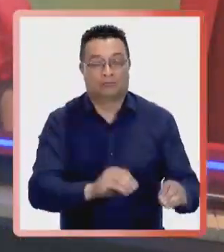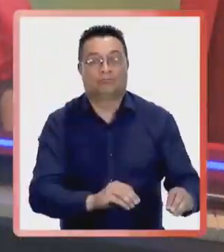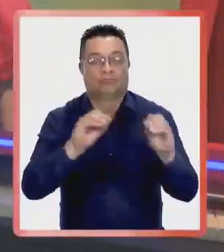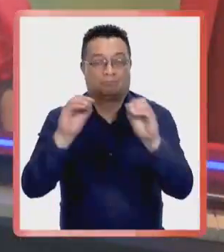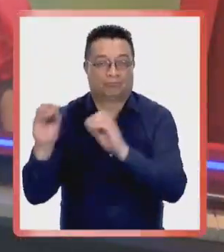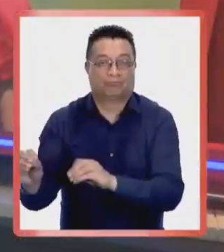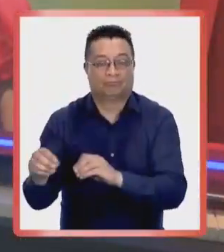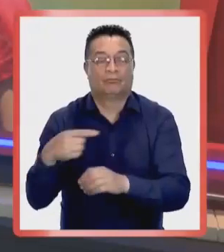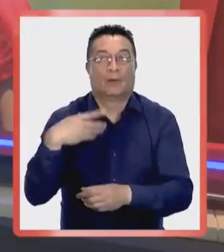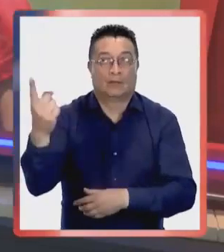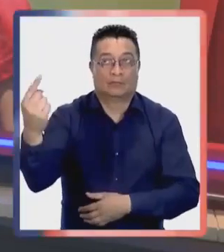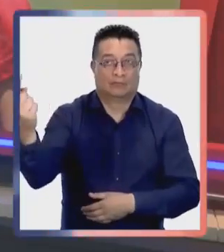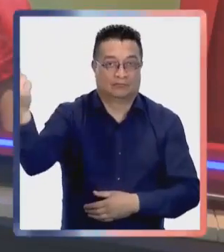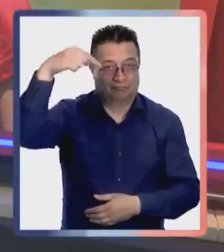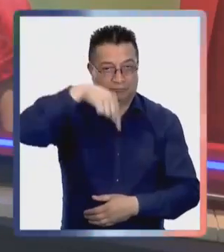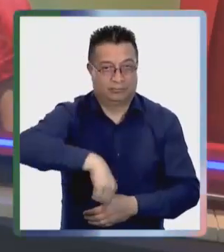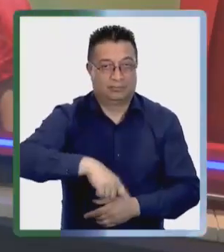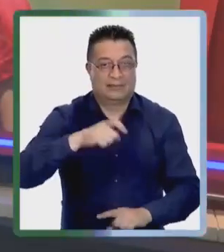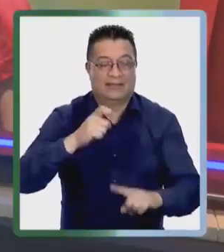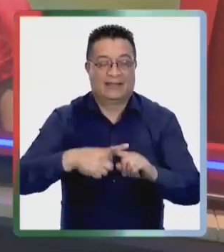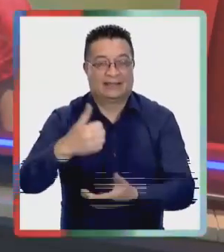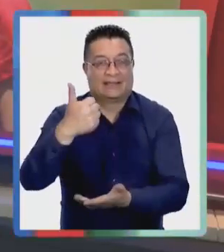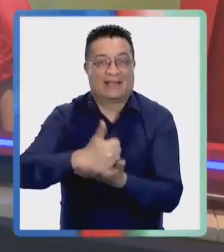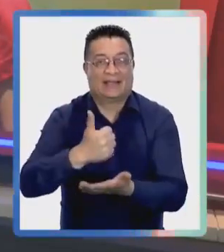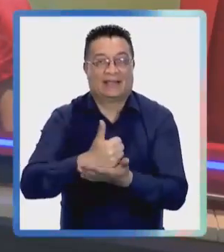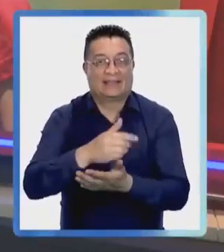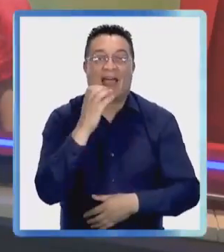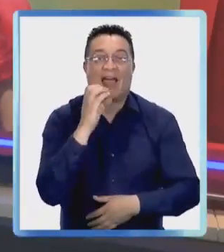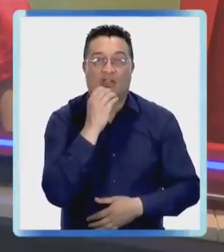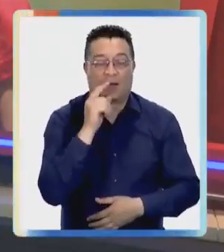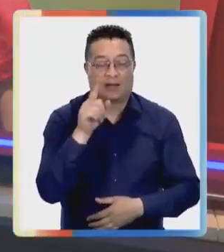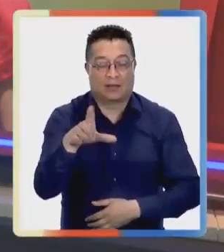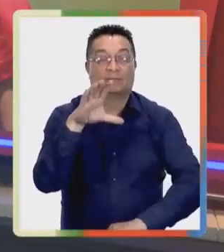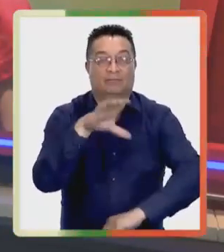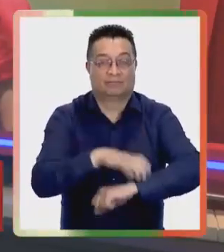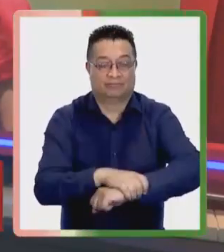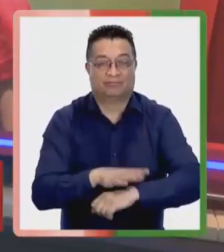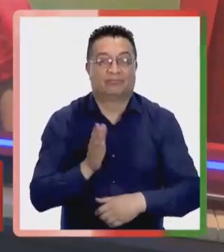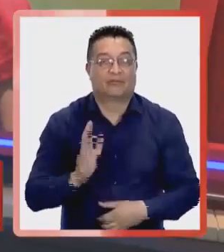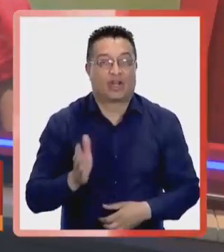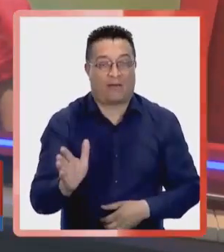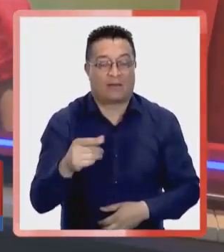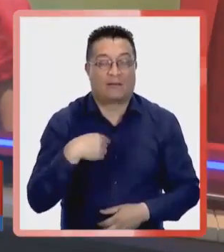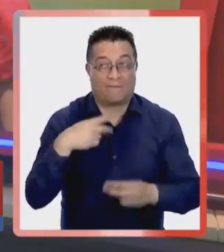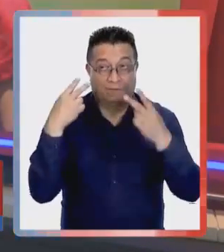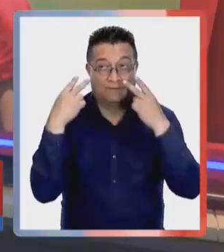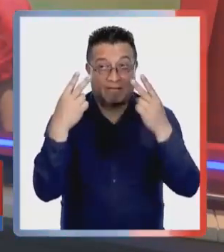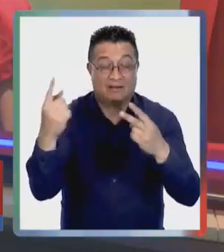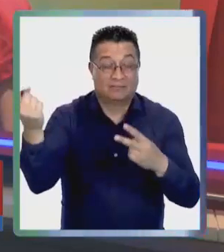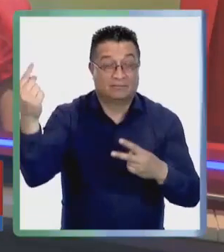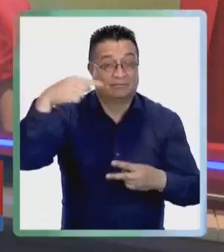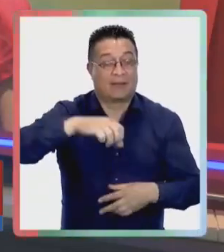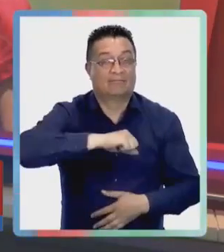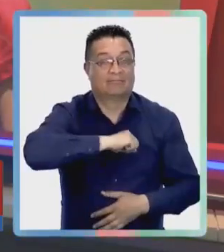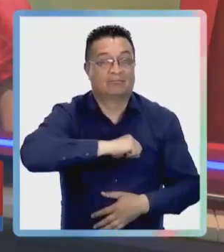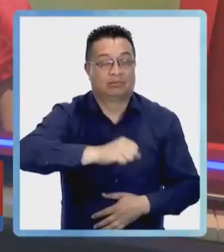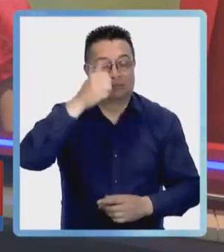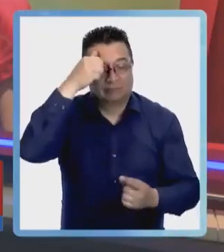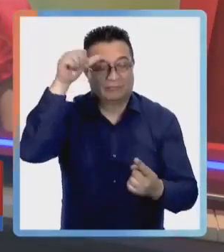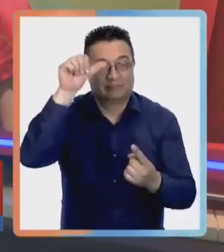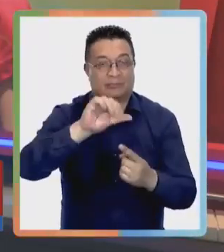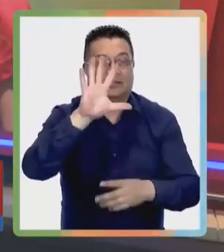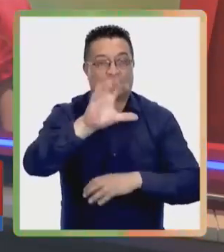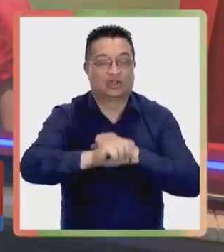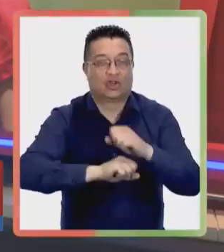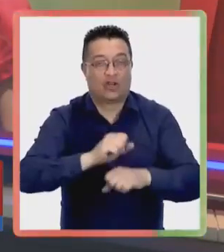En Países Bajos, el Tribunal de Rotterdam postergó la decisión sobre la extradición de la exalcaldesa de Antofagasta, Karen Rojo, continúa detenida